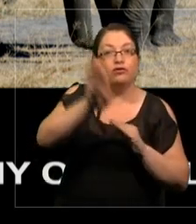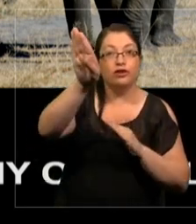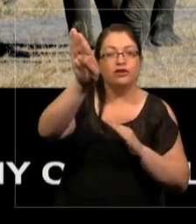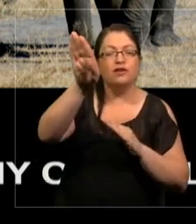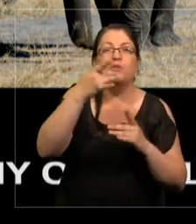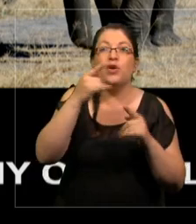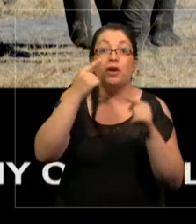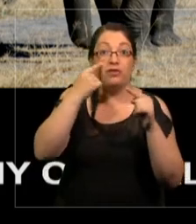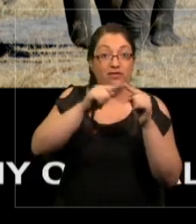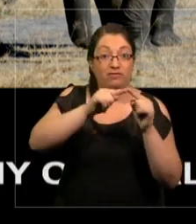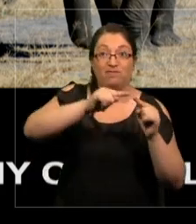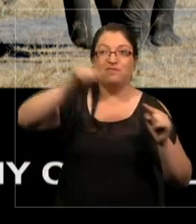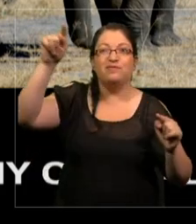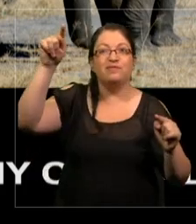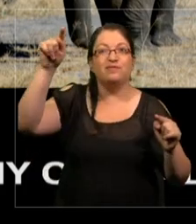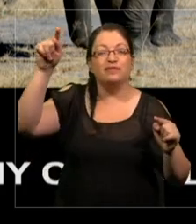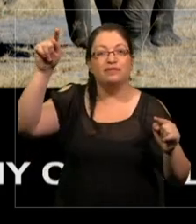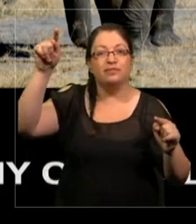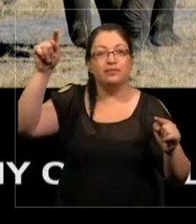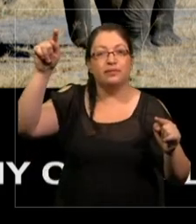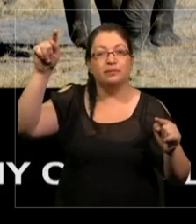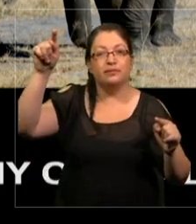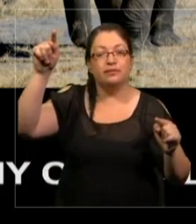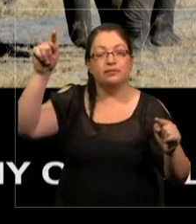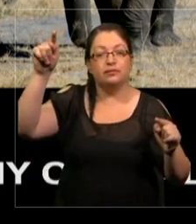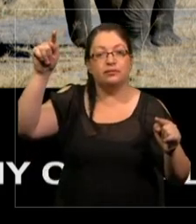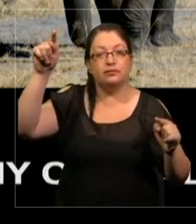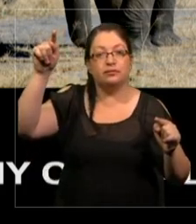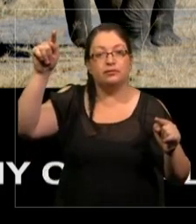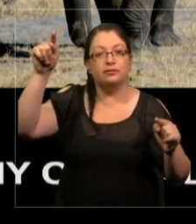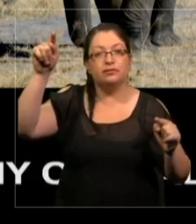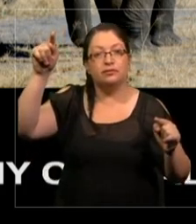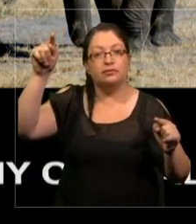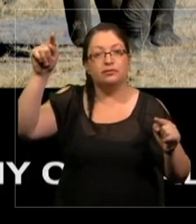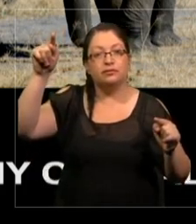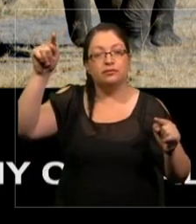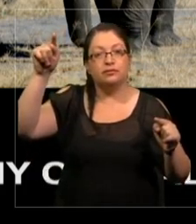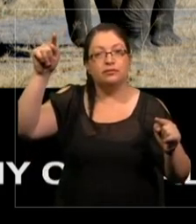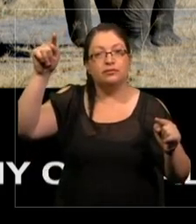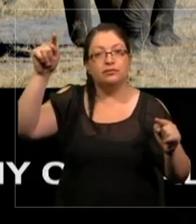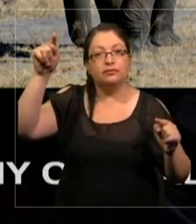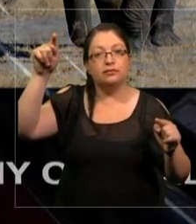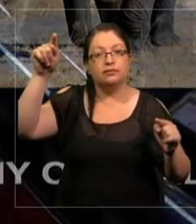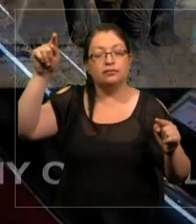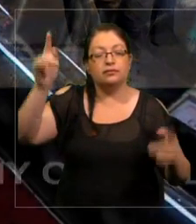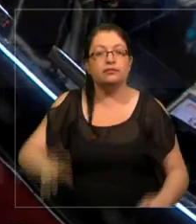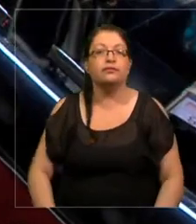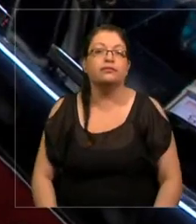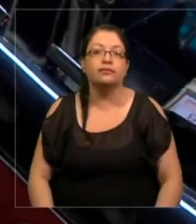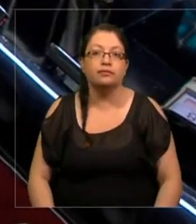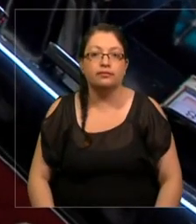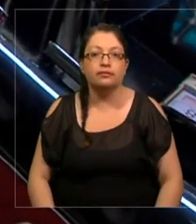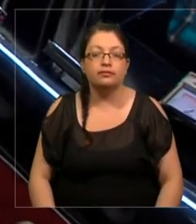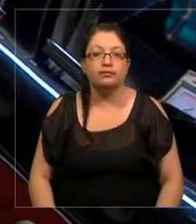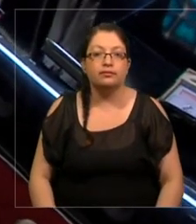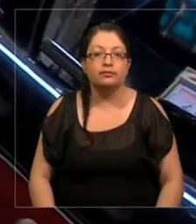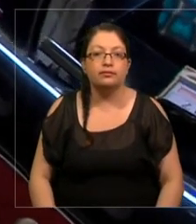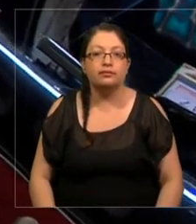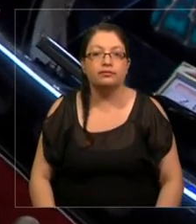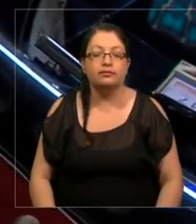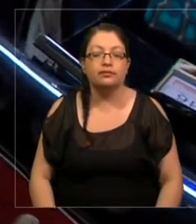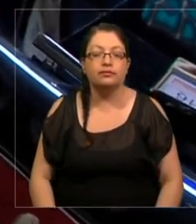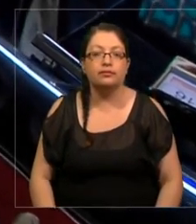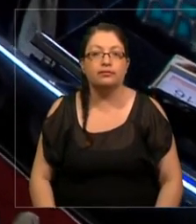es, en inglés, que si uno dobla, el tamaño